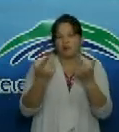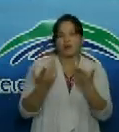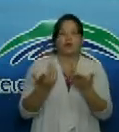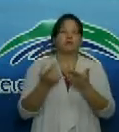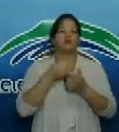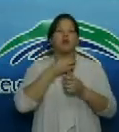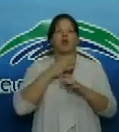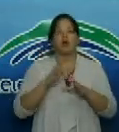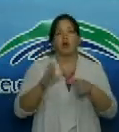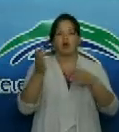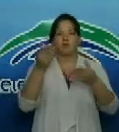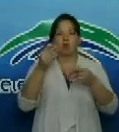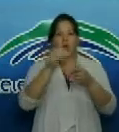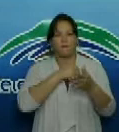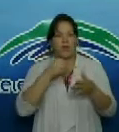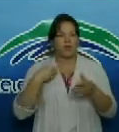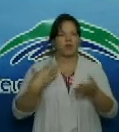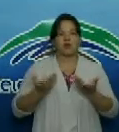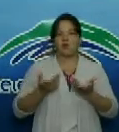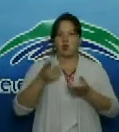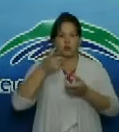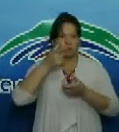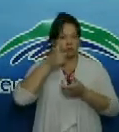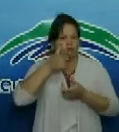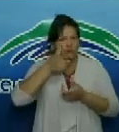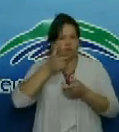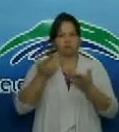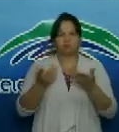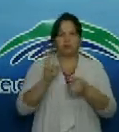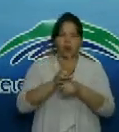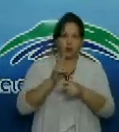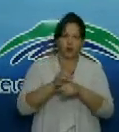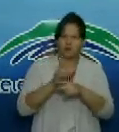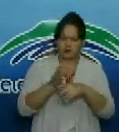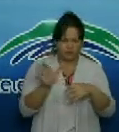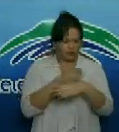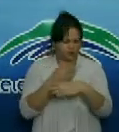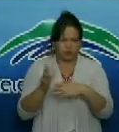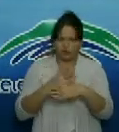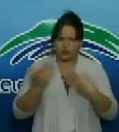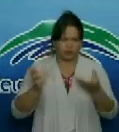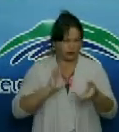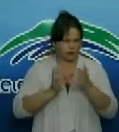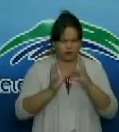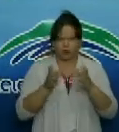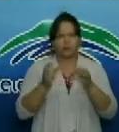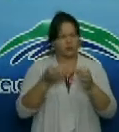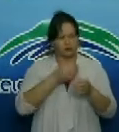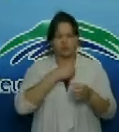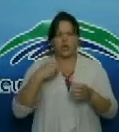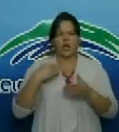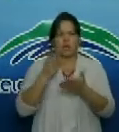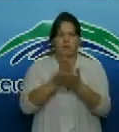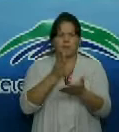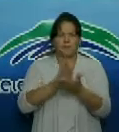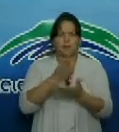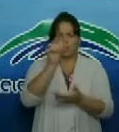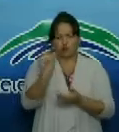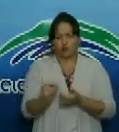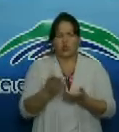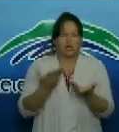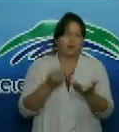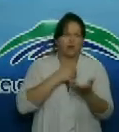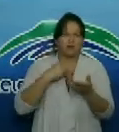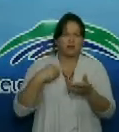defensa el médico que trabaja estrechamente con ellos que los visitan en múltiples ocasiones estudiantes de medicina se incorporan al